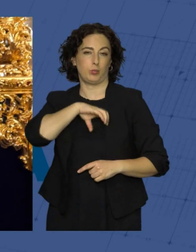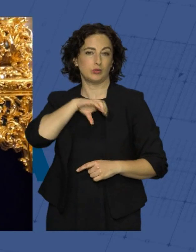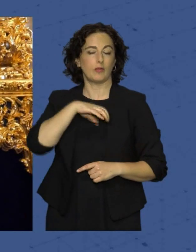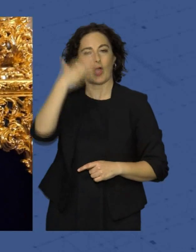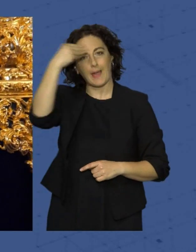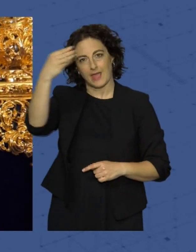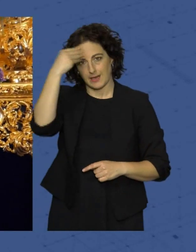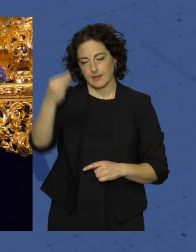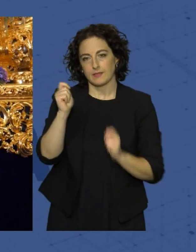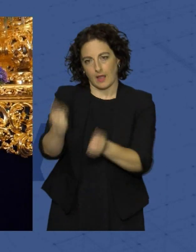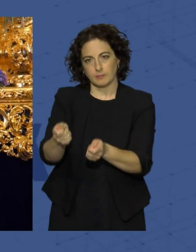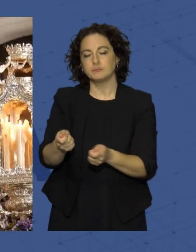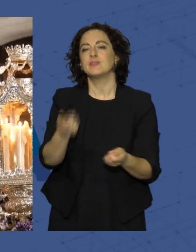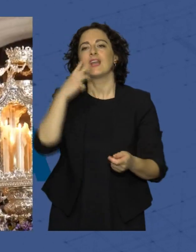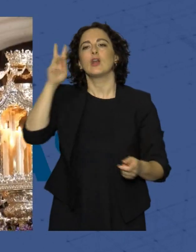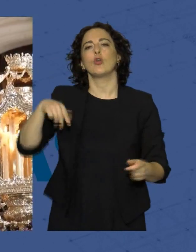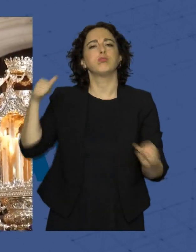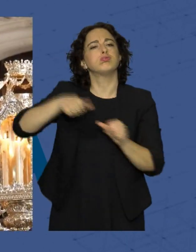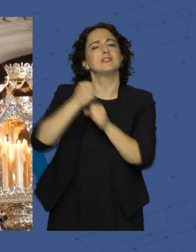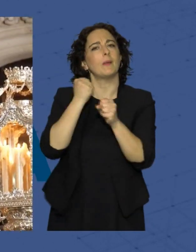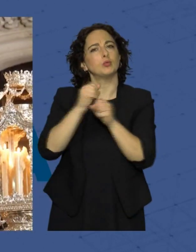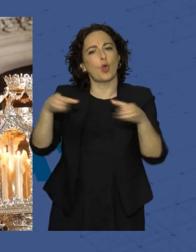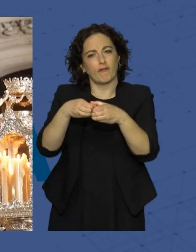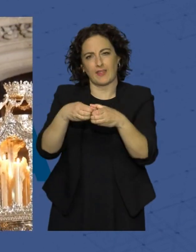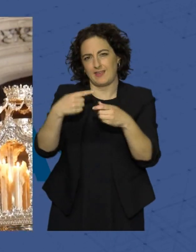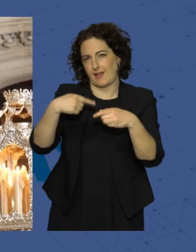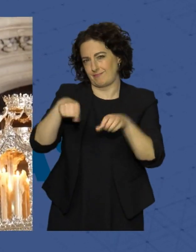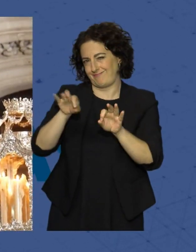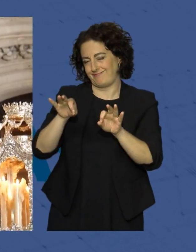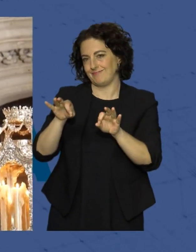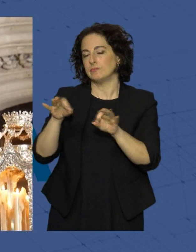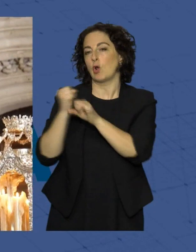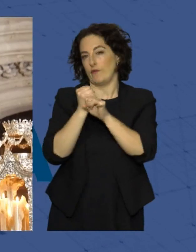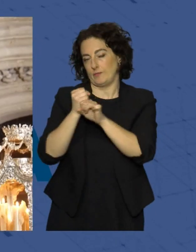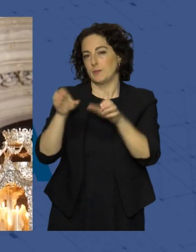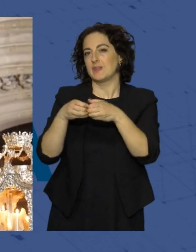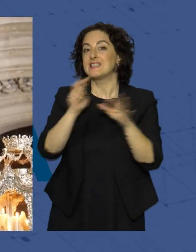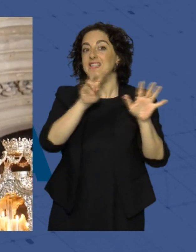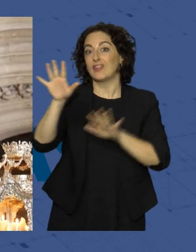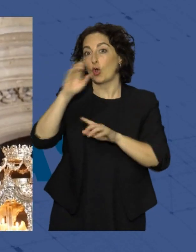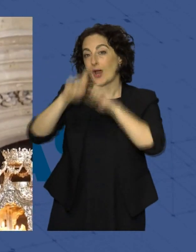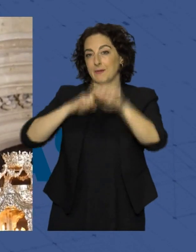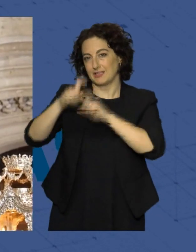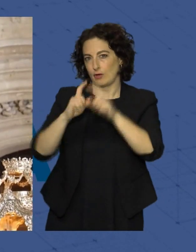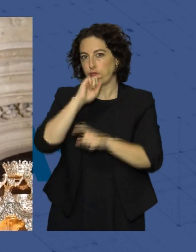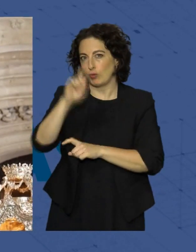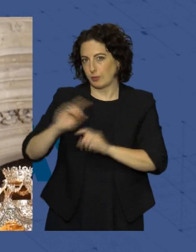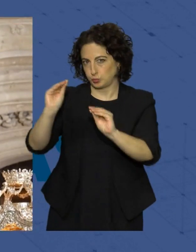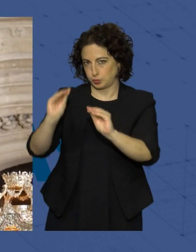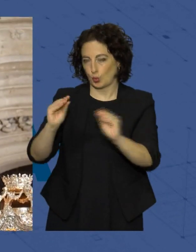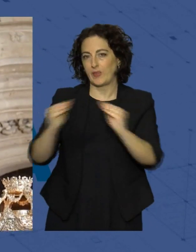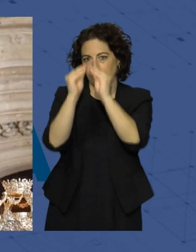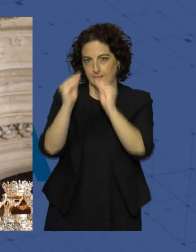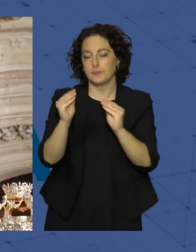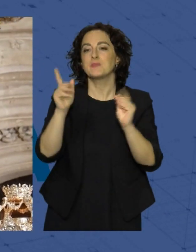Olaleno García, como reconocimiento al trabajo que la cofardilla desempeña en Almería, coincidiendo con el 75 aniversario de su fundación y además